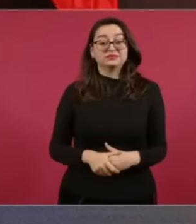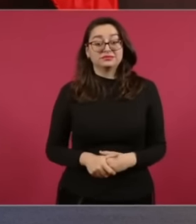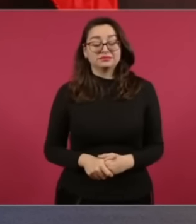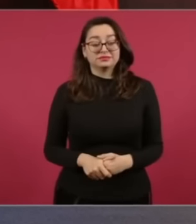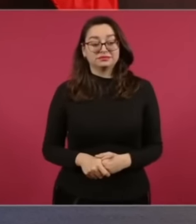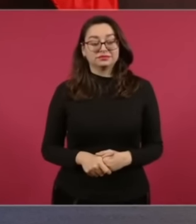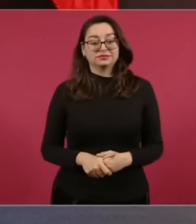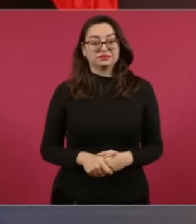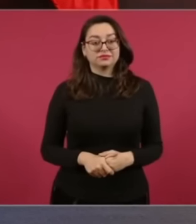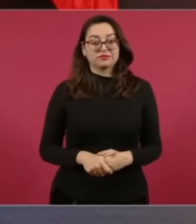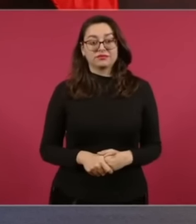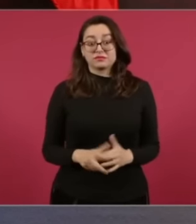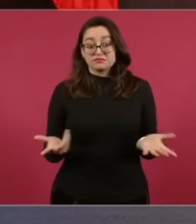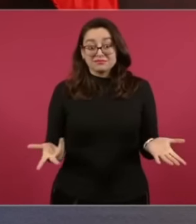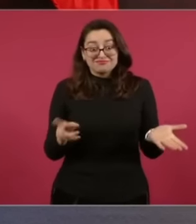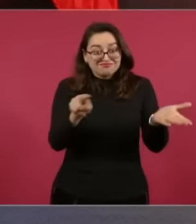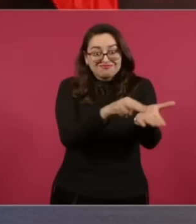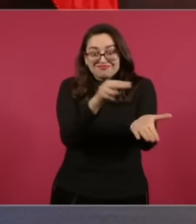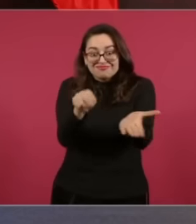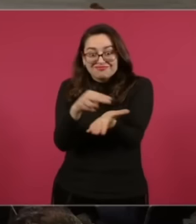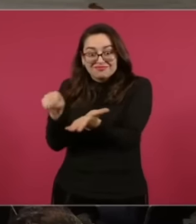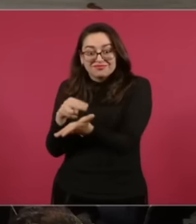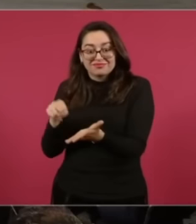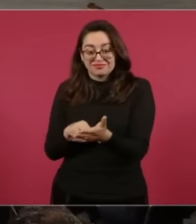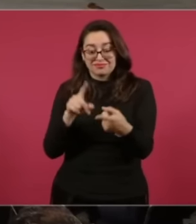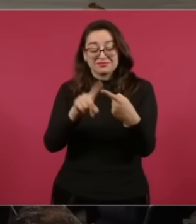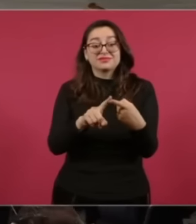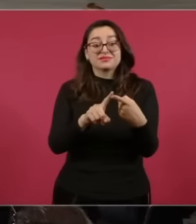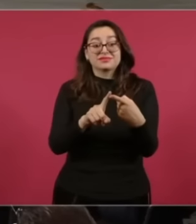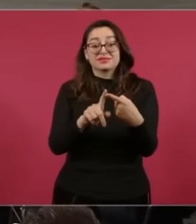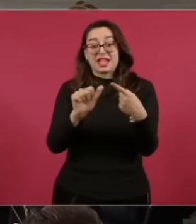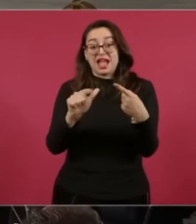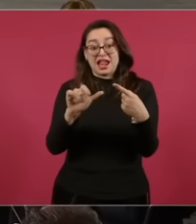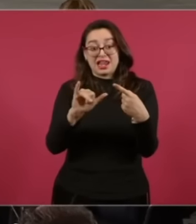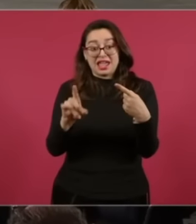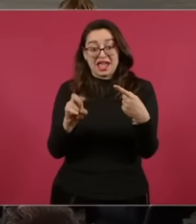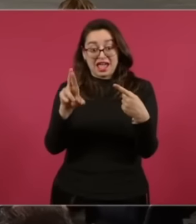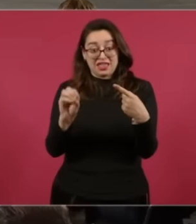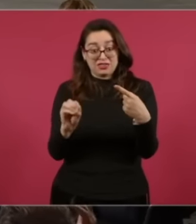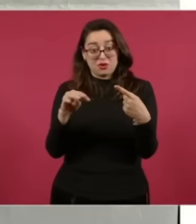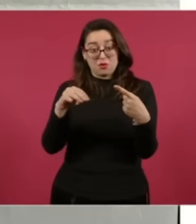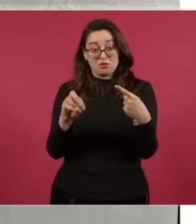Y Las Firman Alejandro Moreno Cárdenas Como